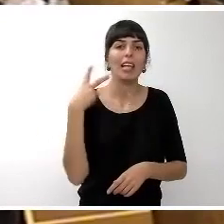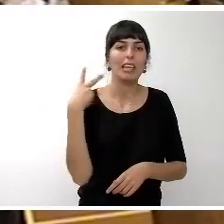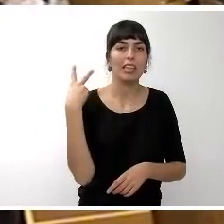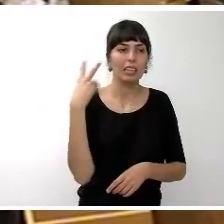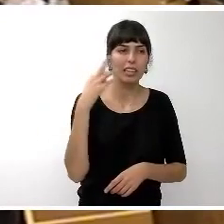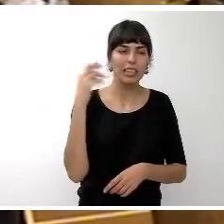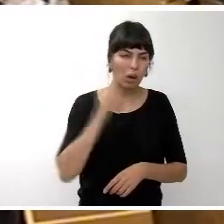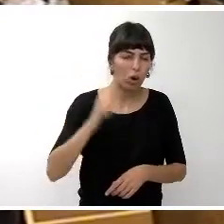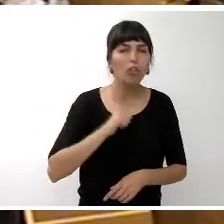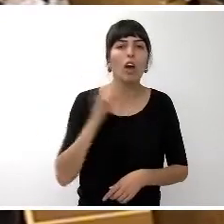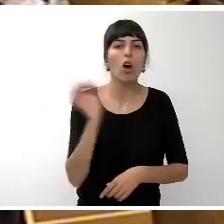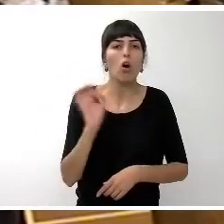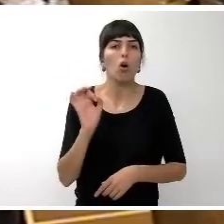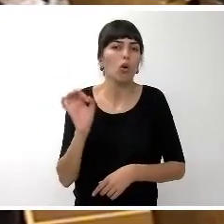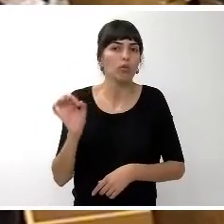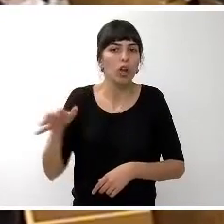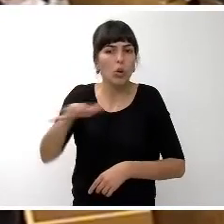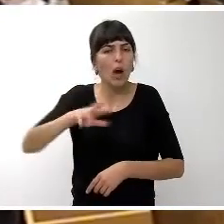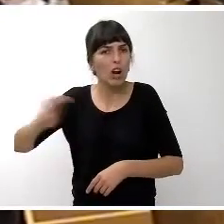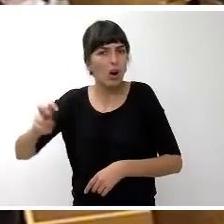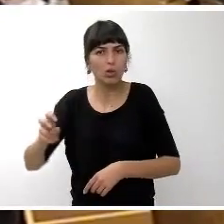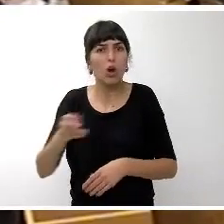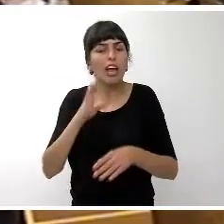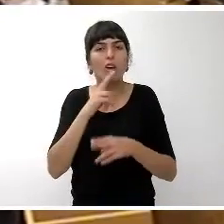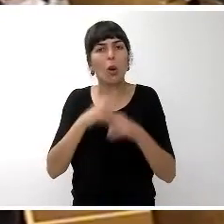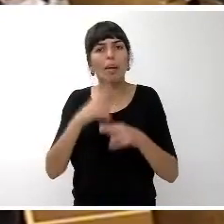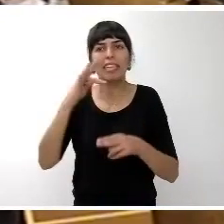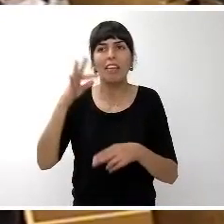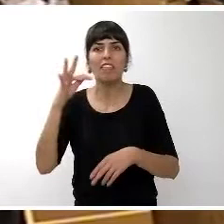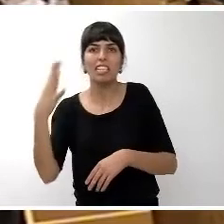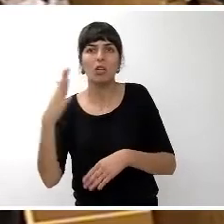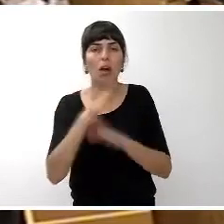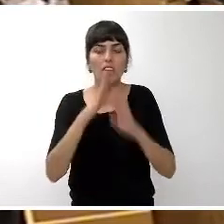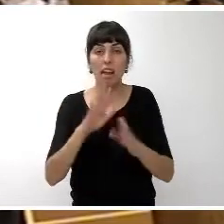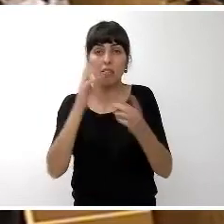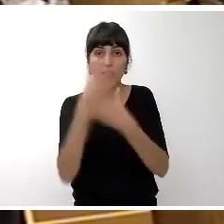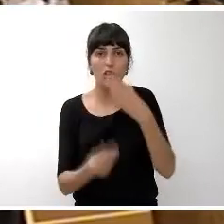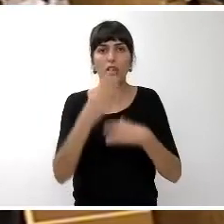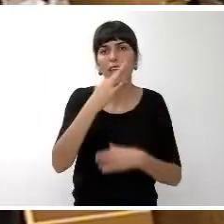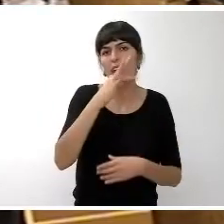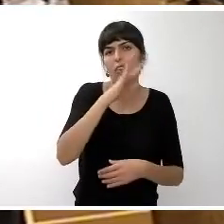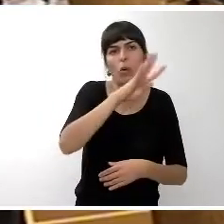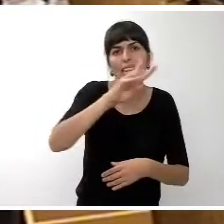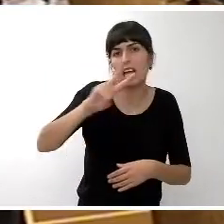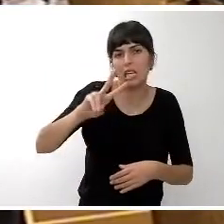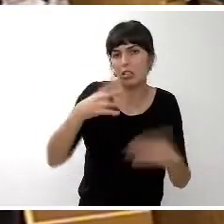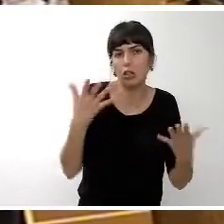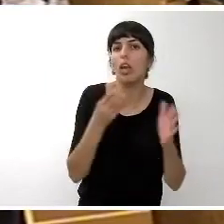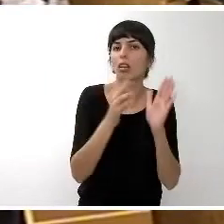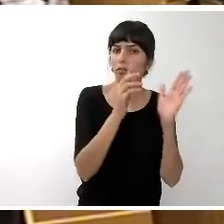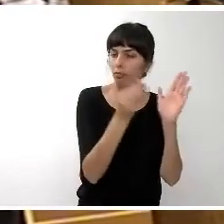la TF335 que aparecía como 555 en la última intervención fijaremos posición